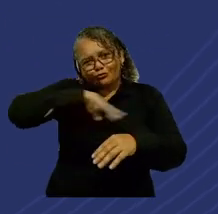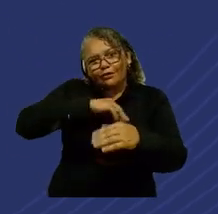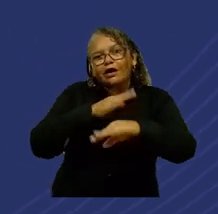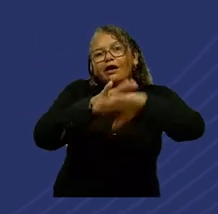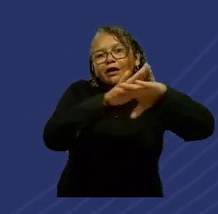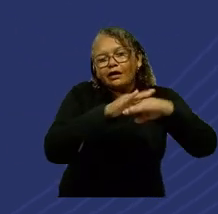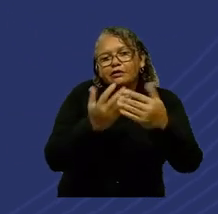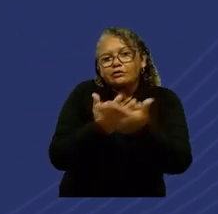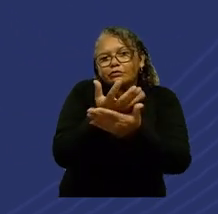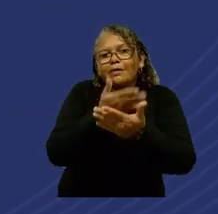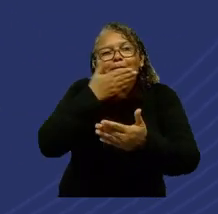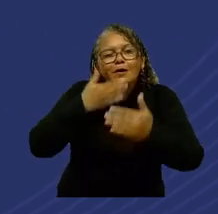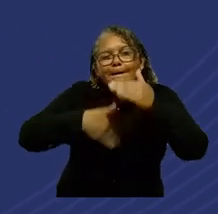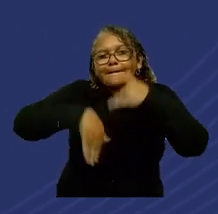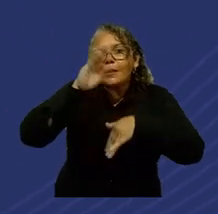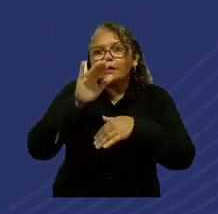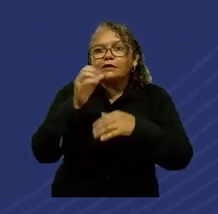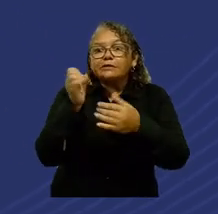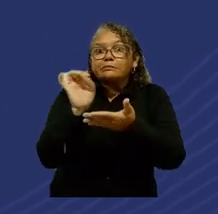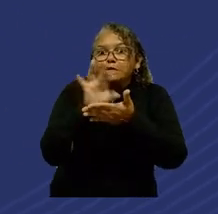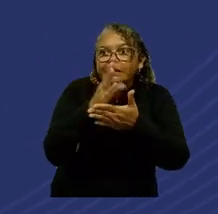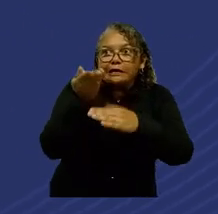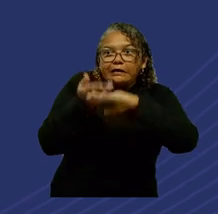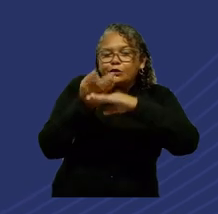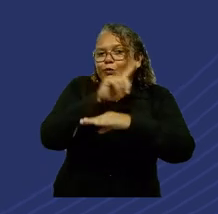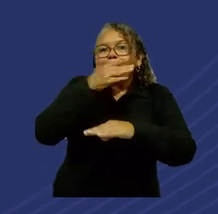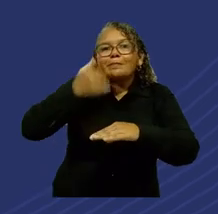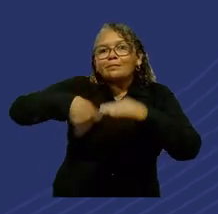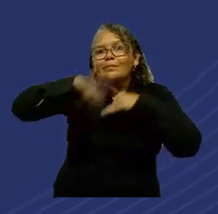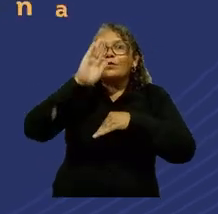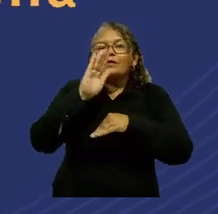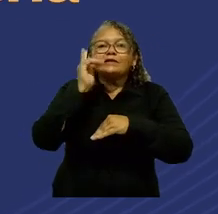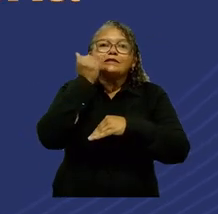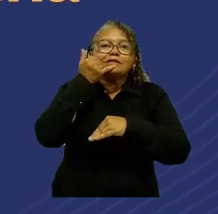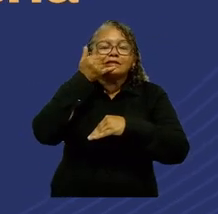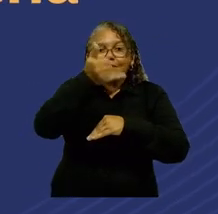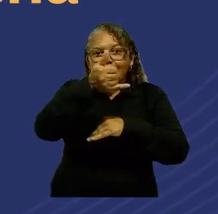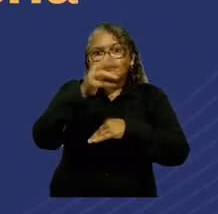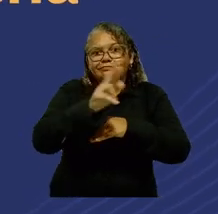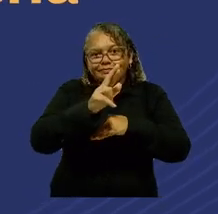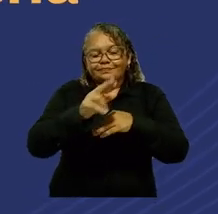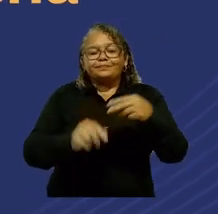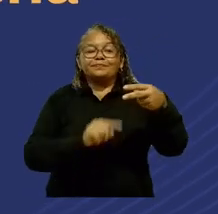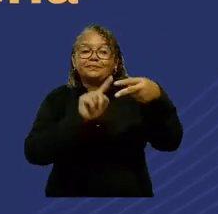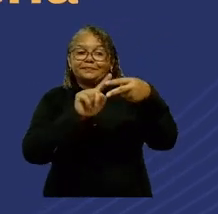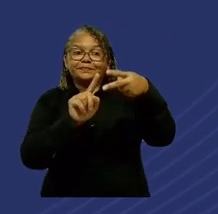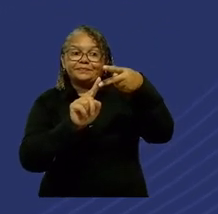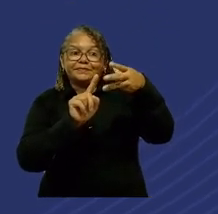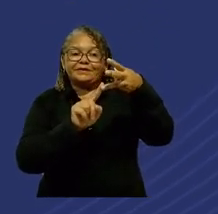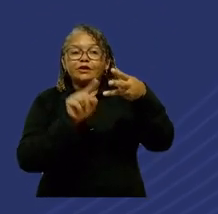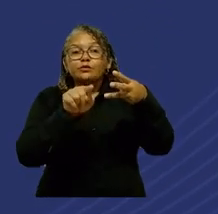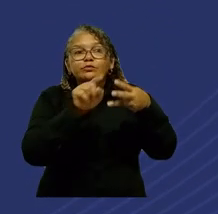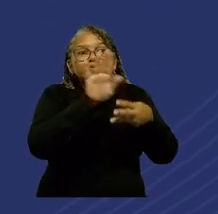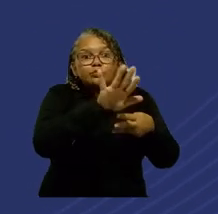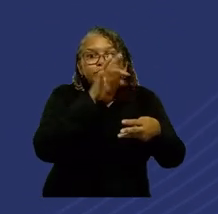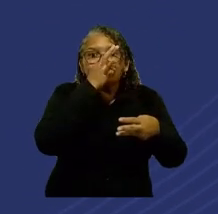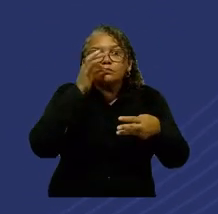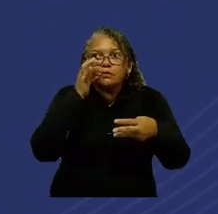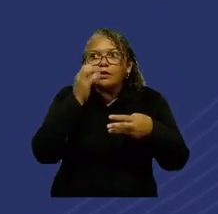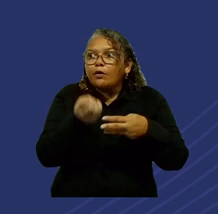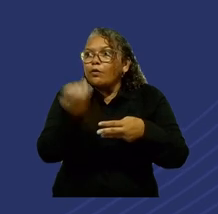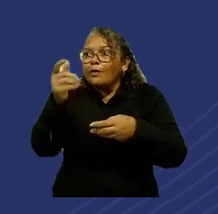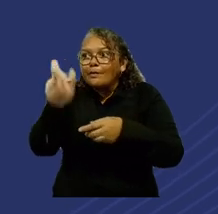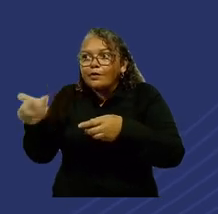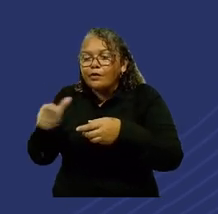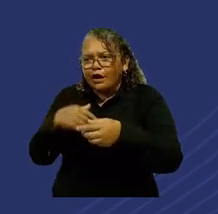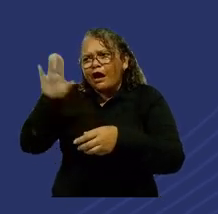recomendamos elegir la llamada en lugar del mensaje de texto. 3. No compartas tu contraseña con otras personas. Esta